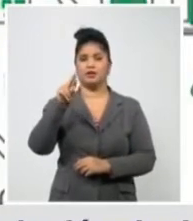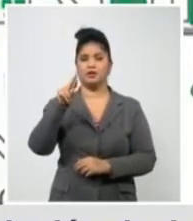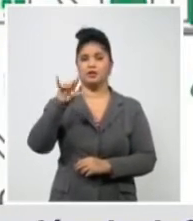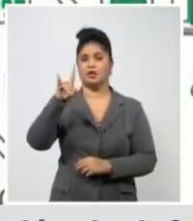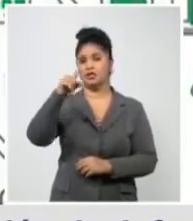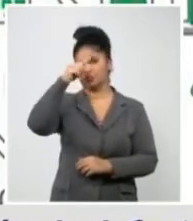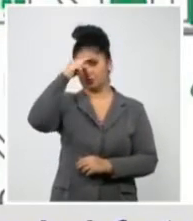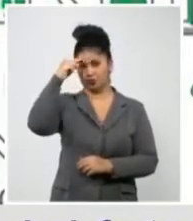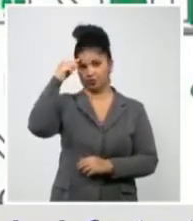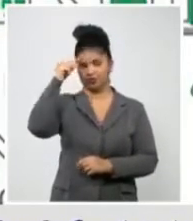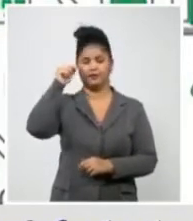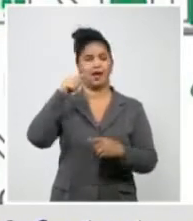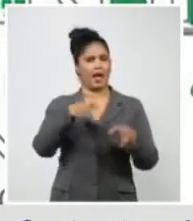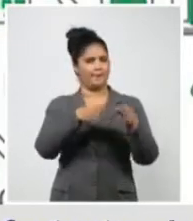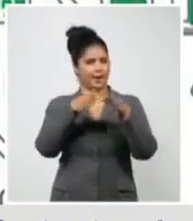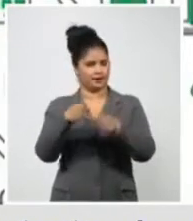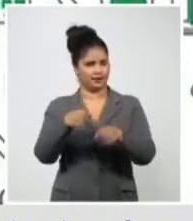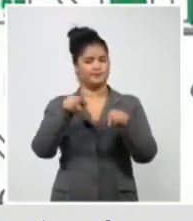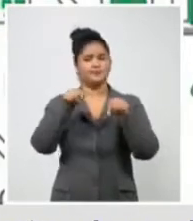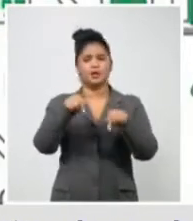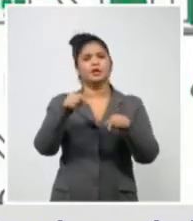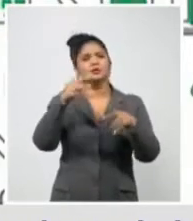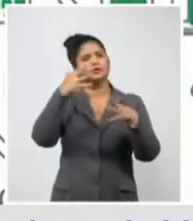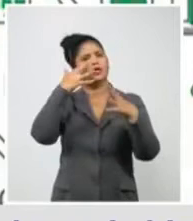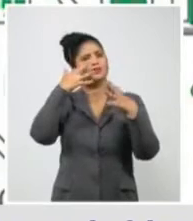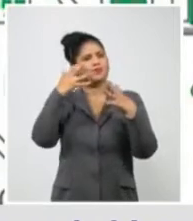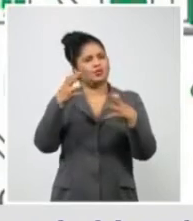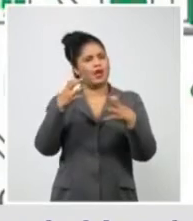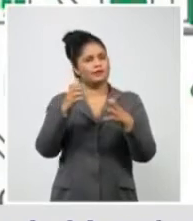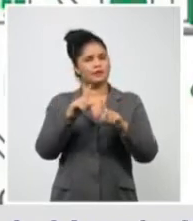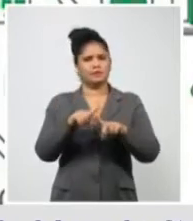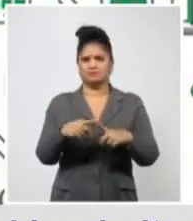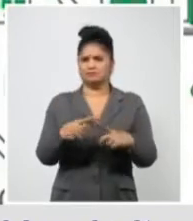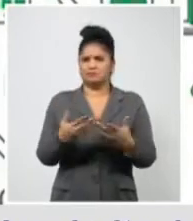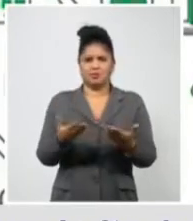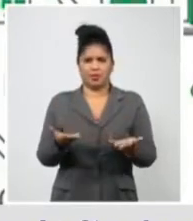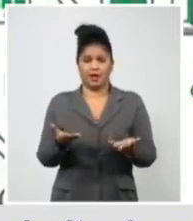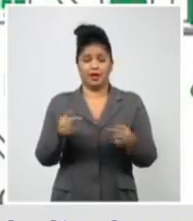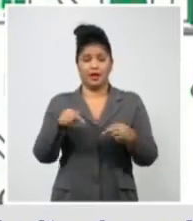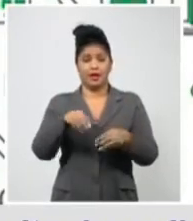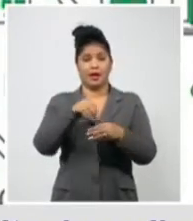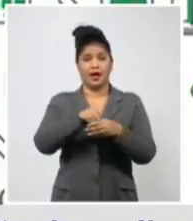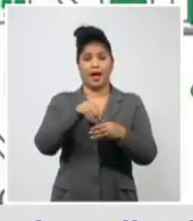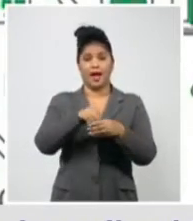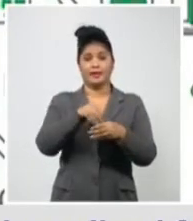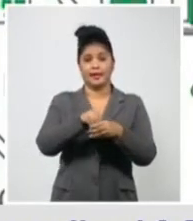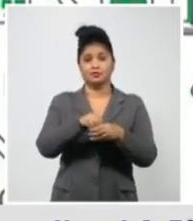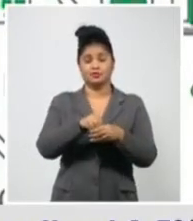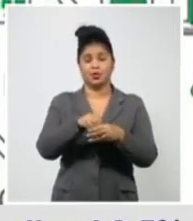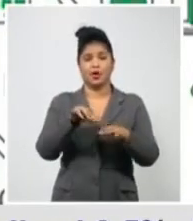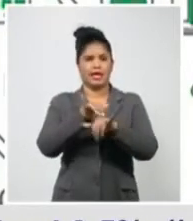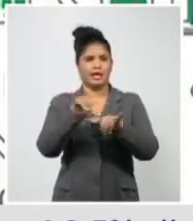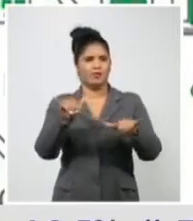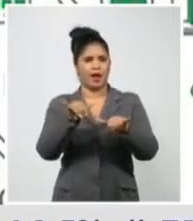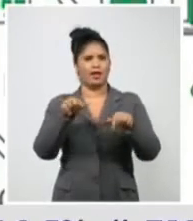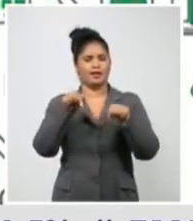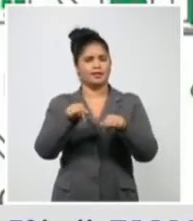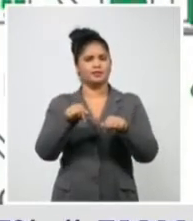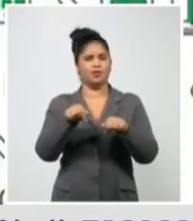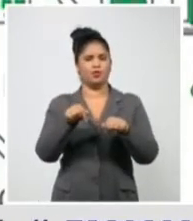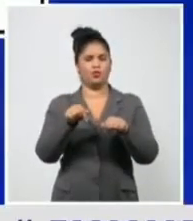por qué es tan importante esta proteína? Porque ahí está el receptor del virus, la zona del virus